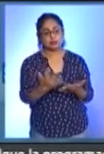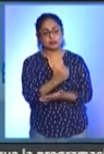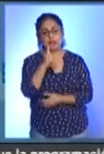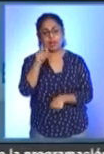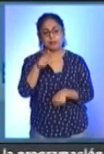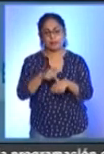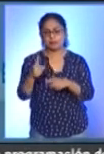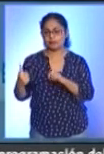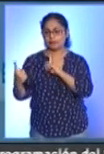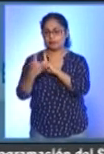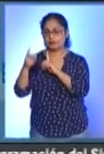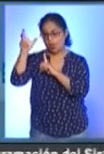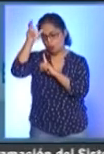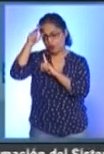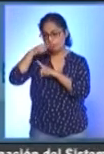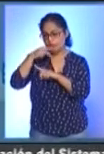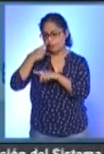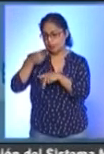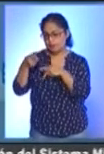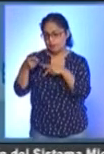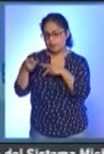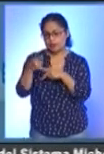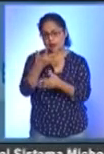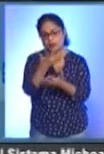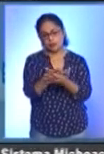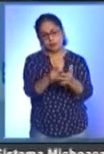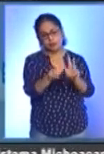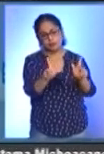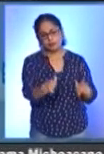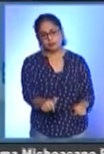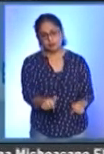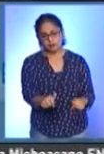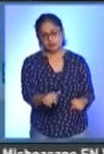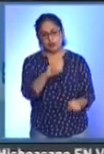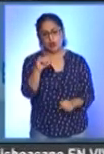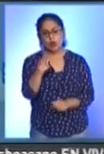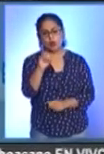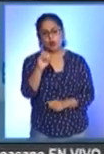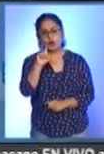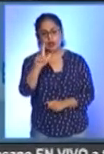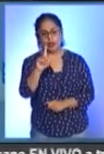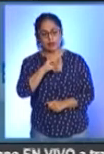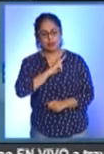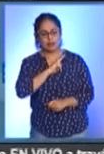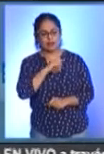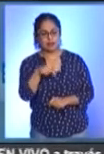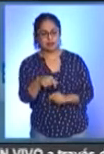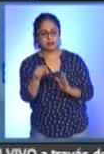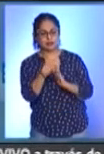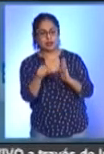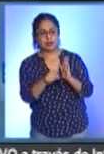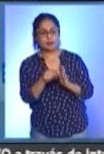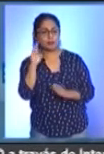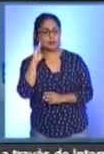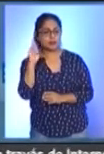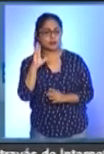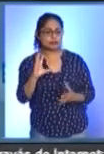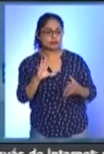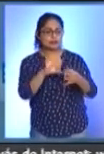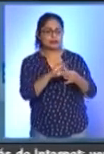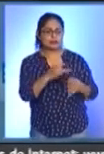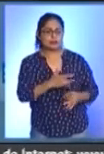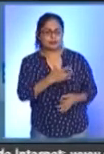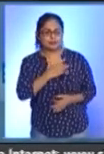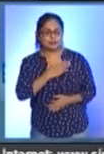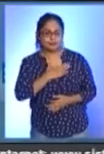aguacateros en partido de preparación. Descanse en paz, Joel Galván. En la familia del sistema michoacano de radio y televisión, nos unimos a